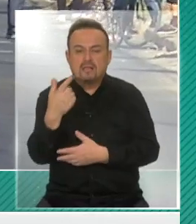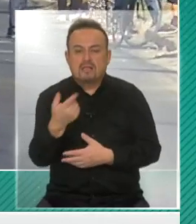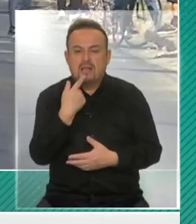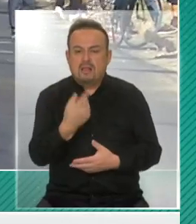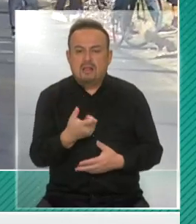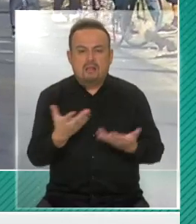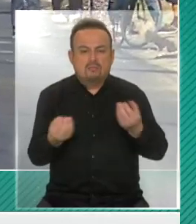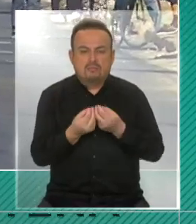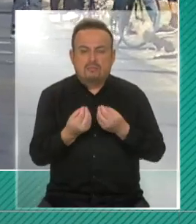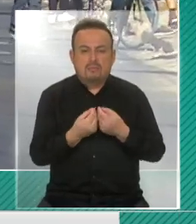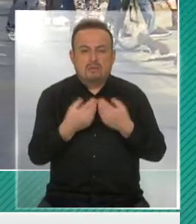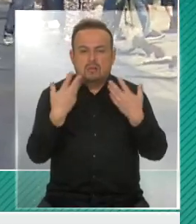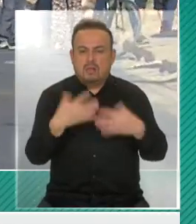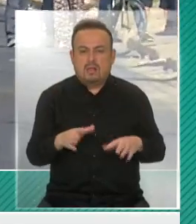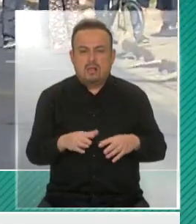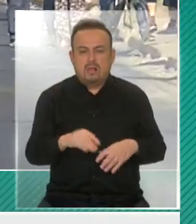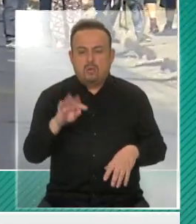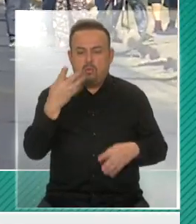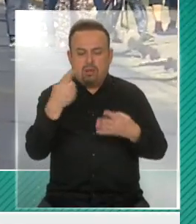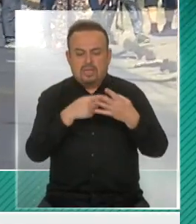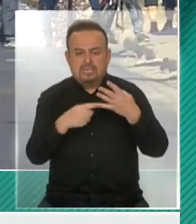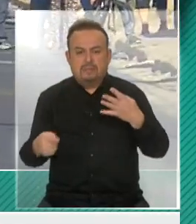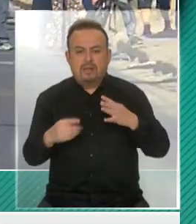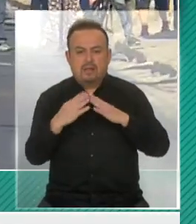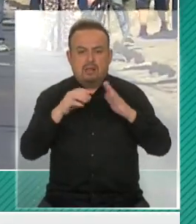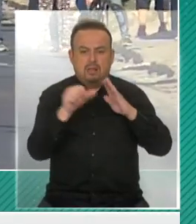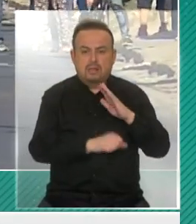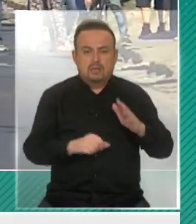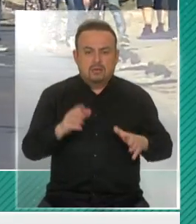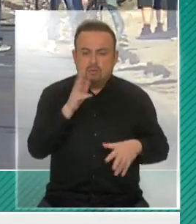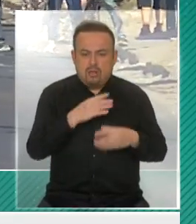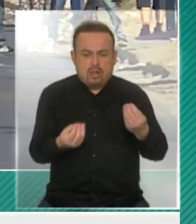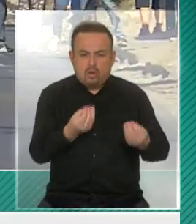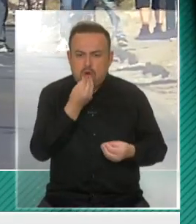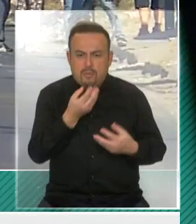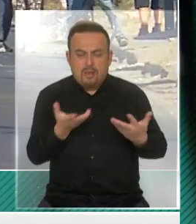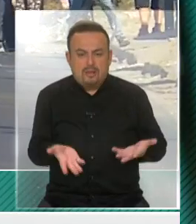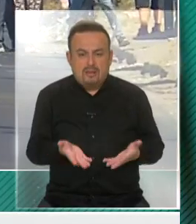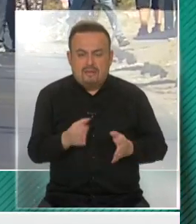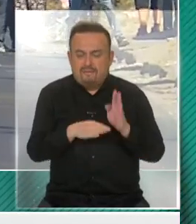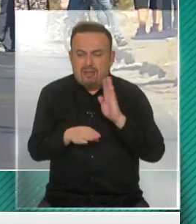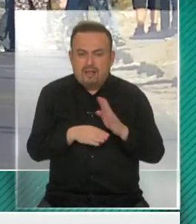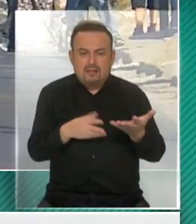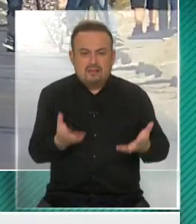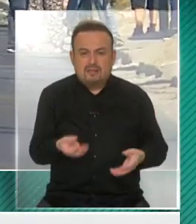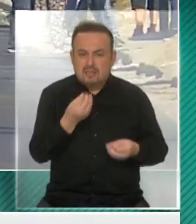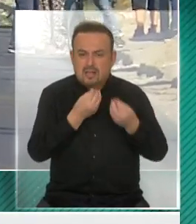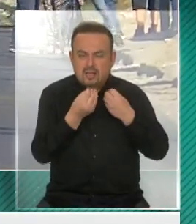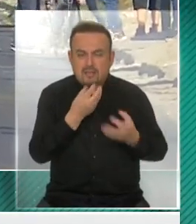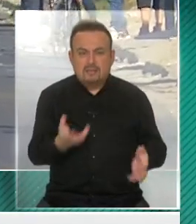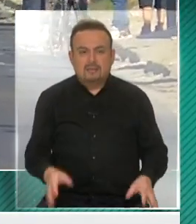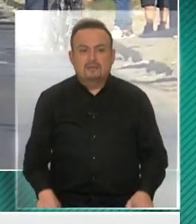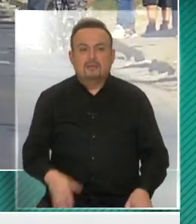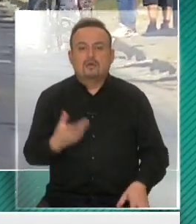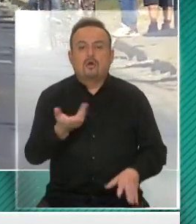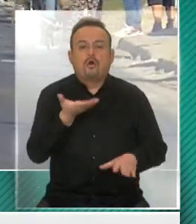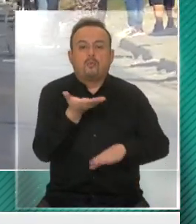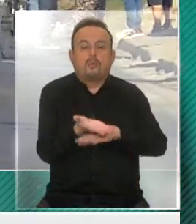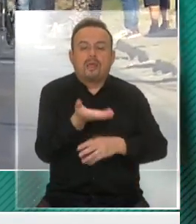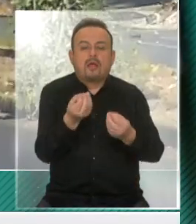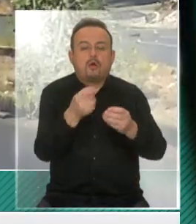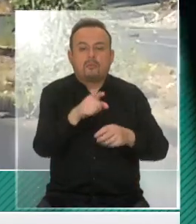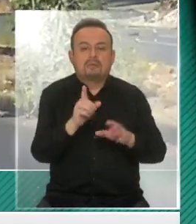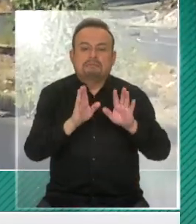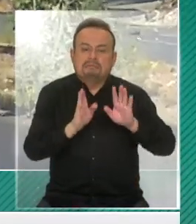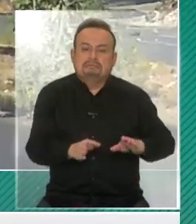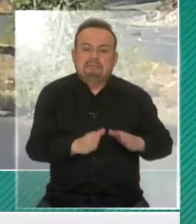dicen que ya entran a una cuarta semana de cuarentena y que no tienen para comer? Algo tan básico como alimentación. ¿Cómo pedirles a ellos